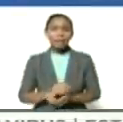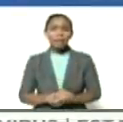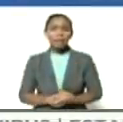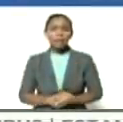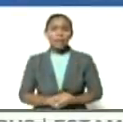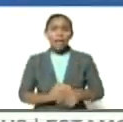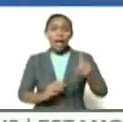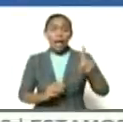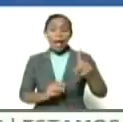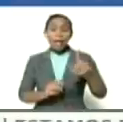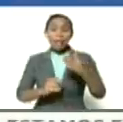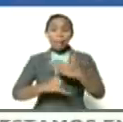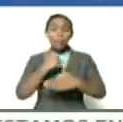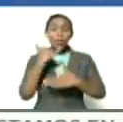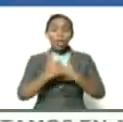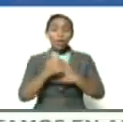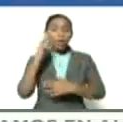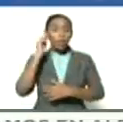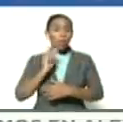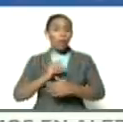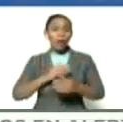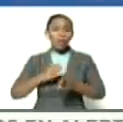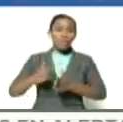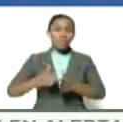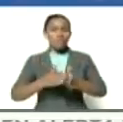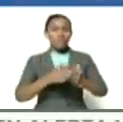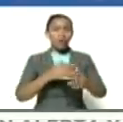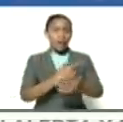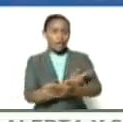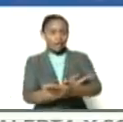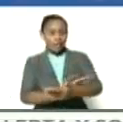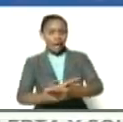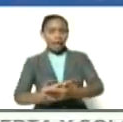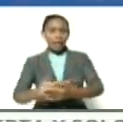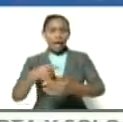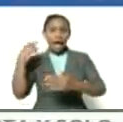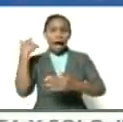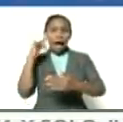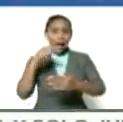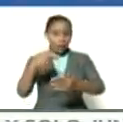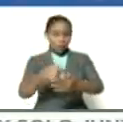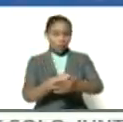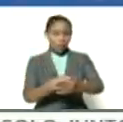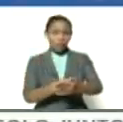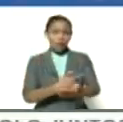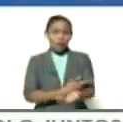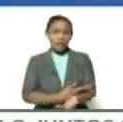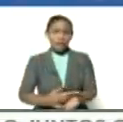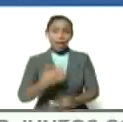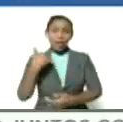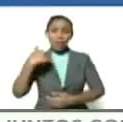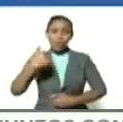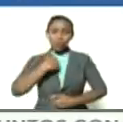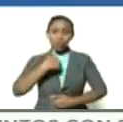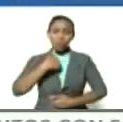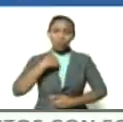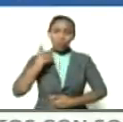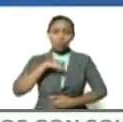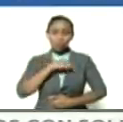ese proyecto de Bolívar corre por acá por esta sangre está en nuestros genes somos nosotros